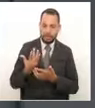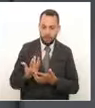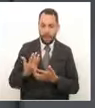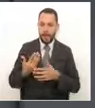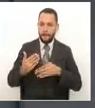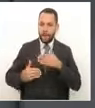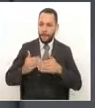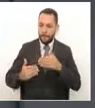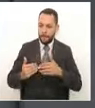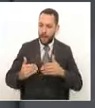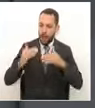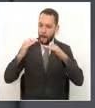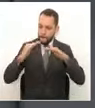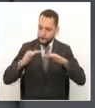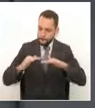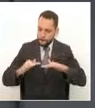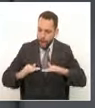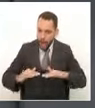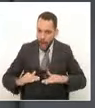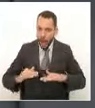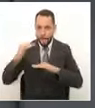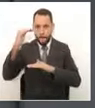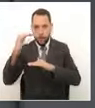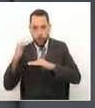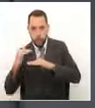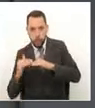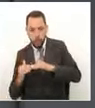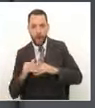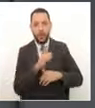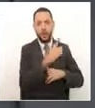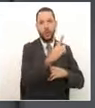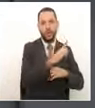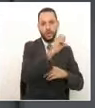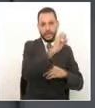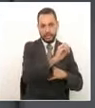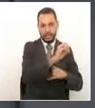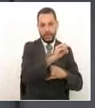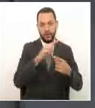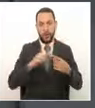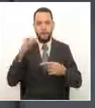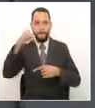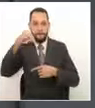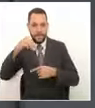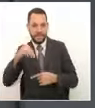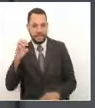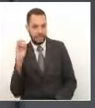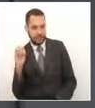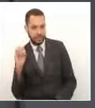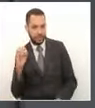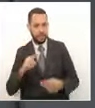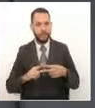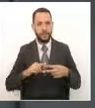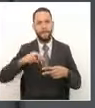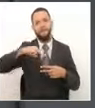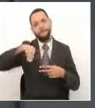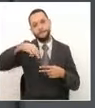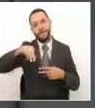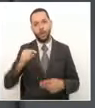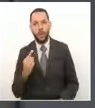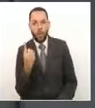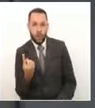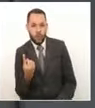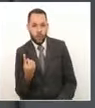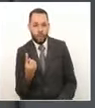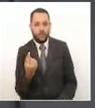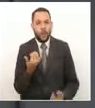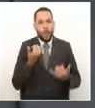curva. Llevamos un día, lunes cero casos, martes cero casos positivos, miércoles un caso y el